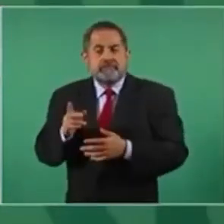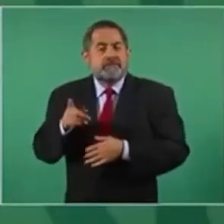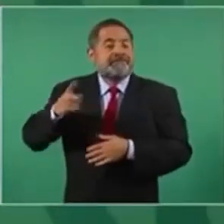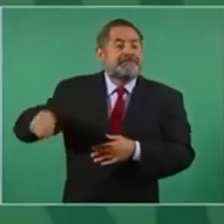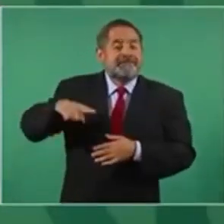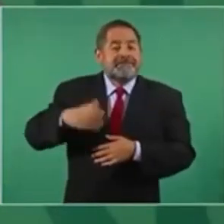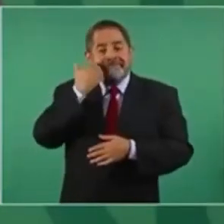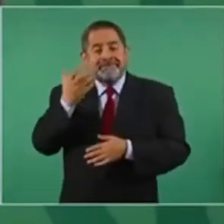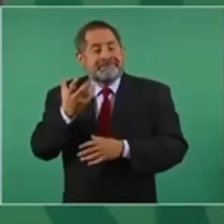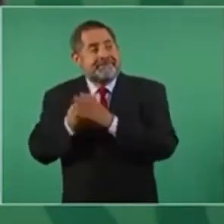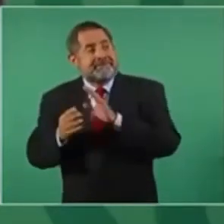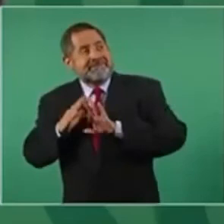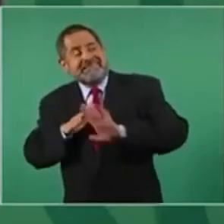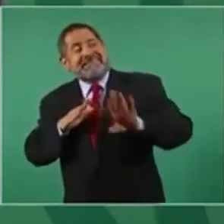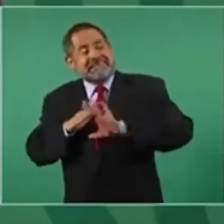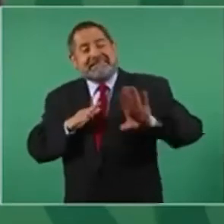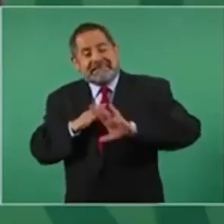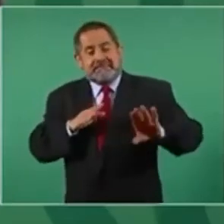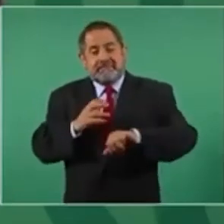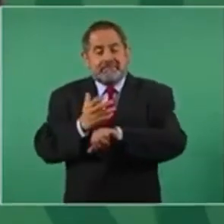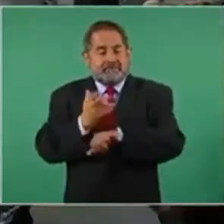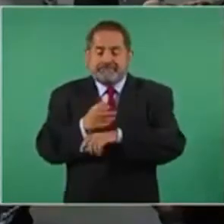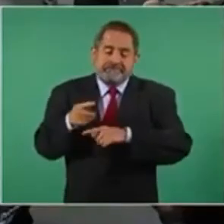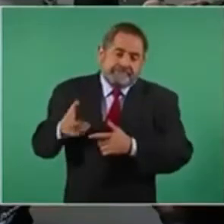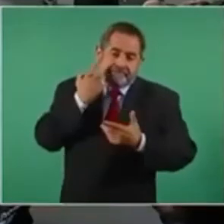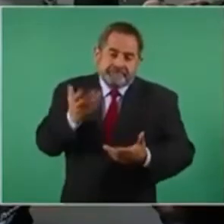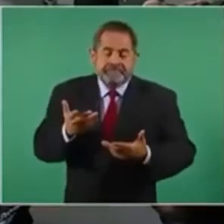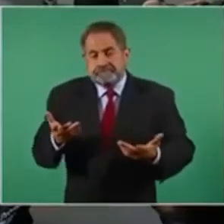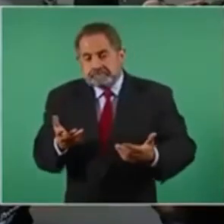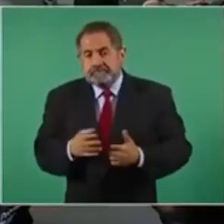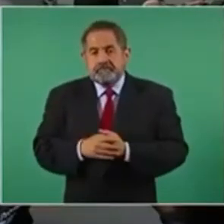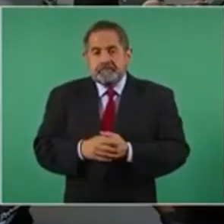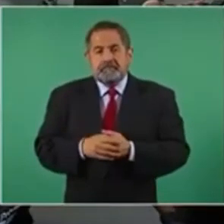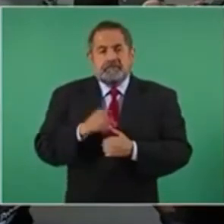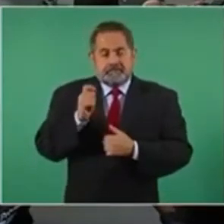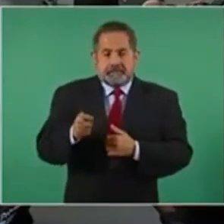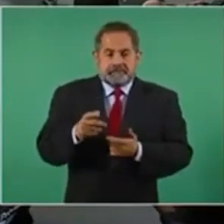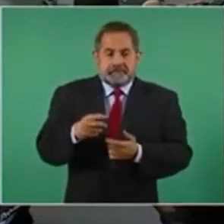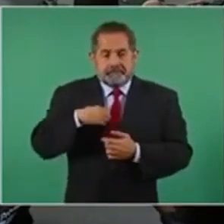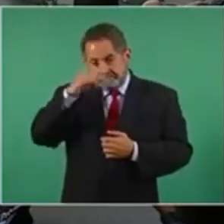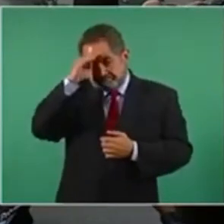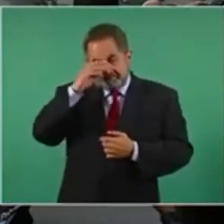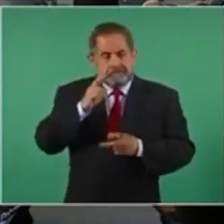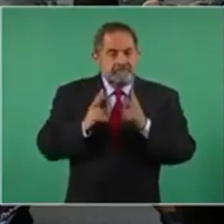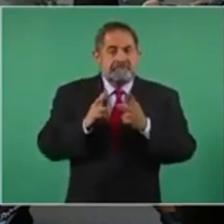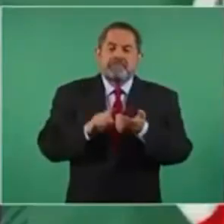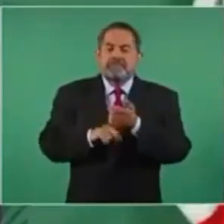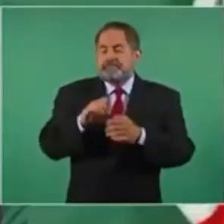Somos 4Tinfo y más. Si te gusta nuestra información dale like al video, compártelo y suscríbete al canal.